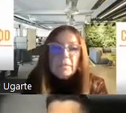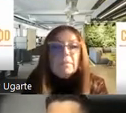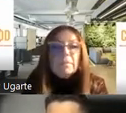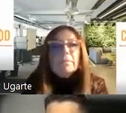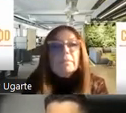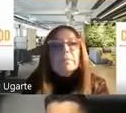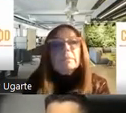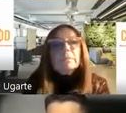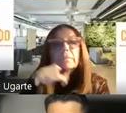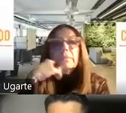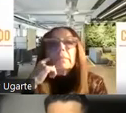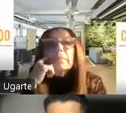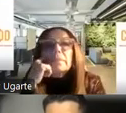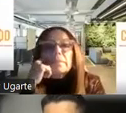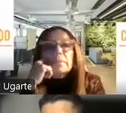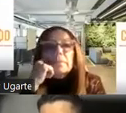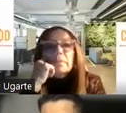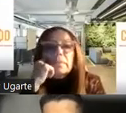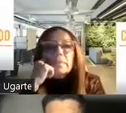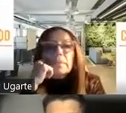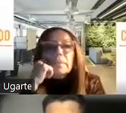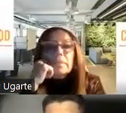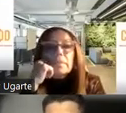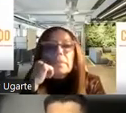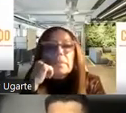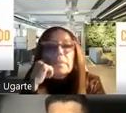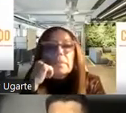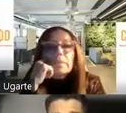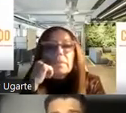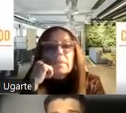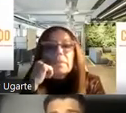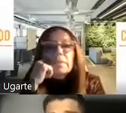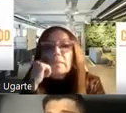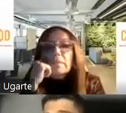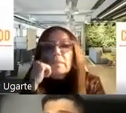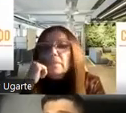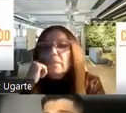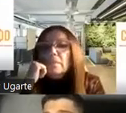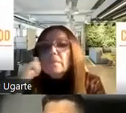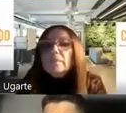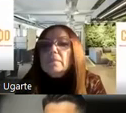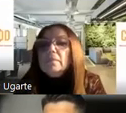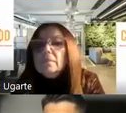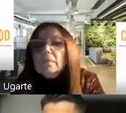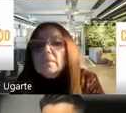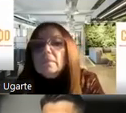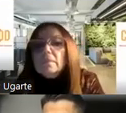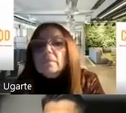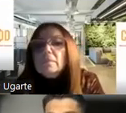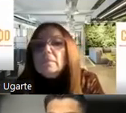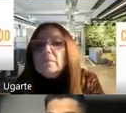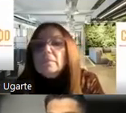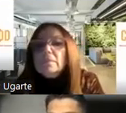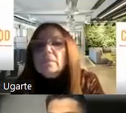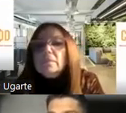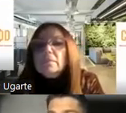más al día. Los pacientes con rinitis alérgica, un 20%, dos de cada